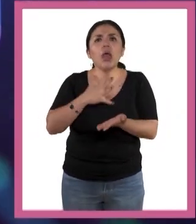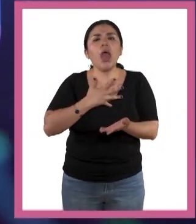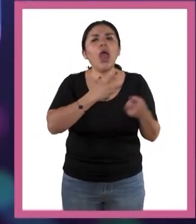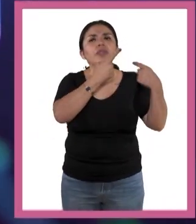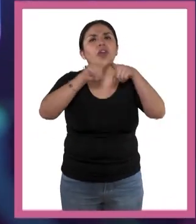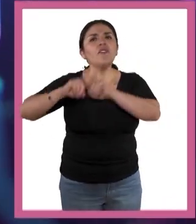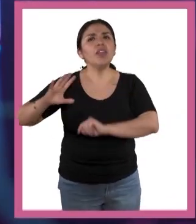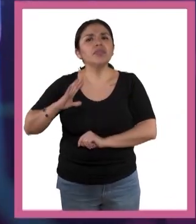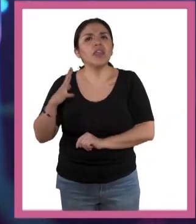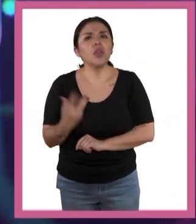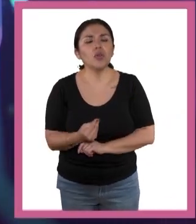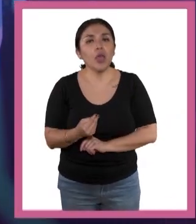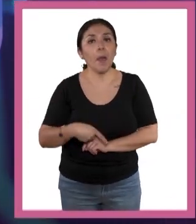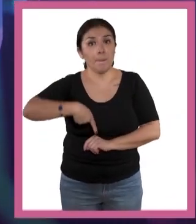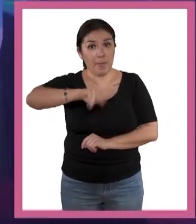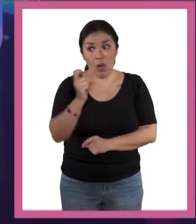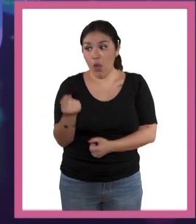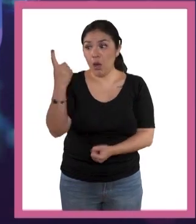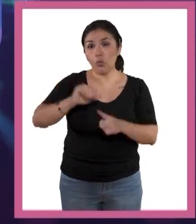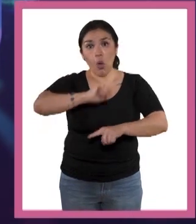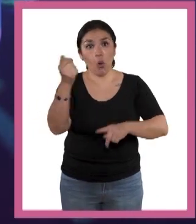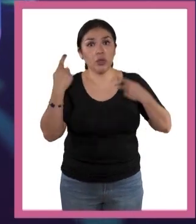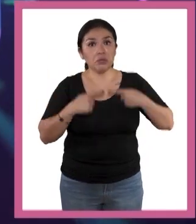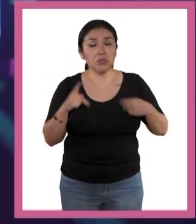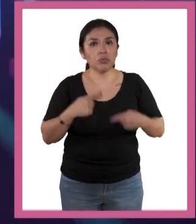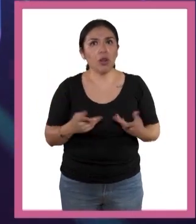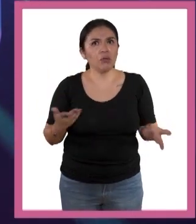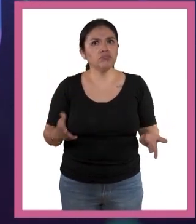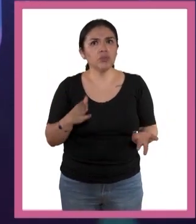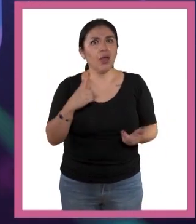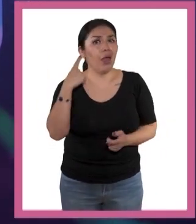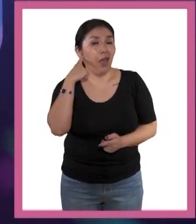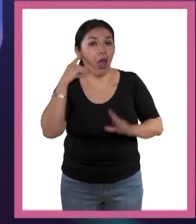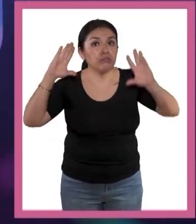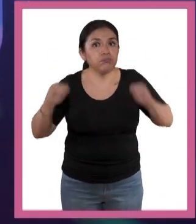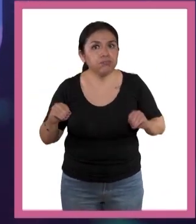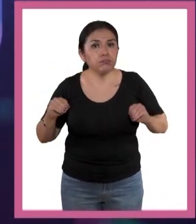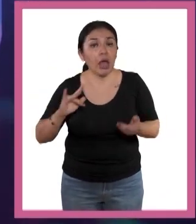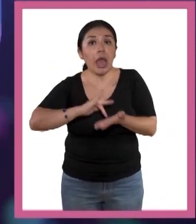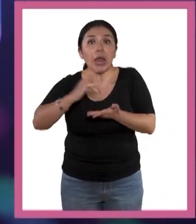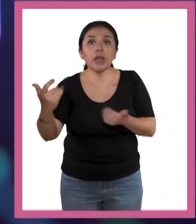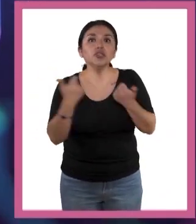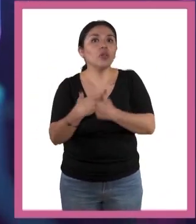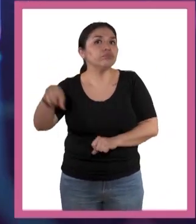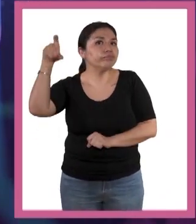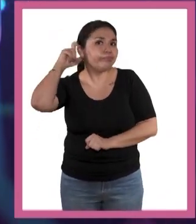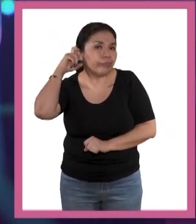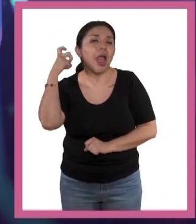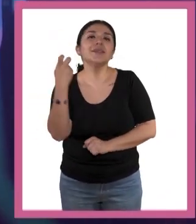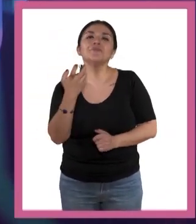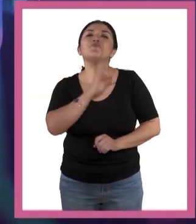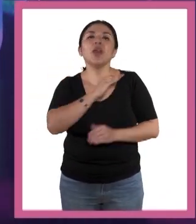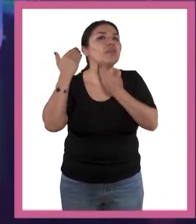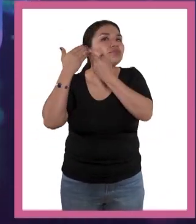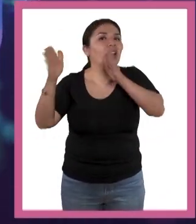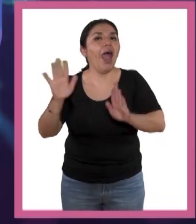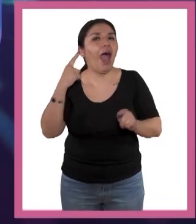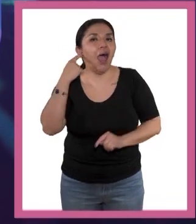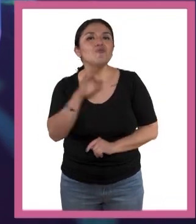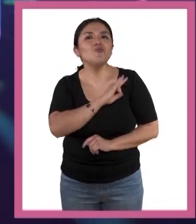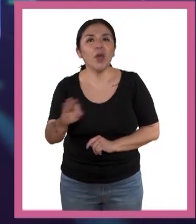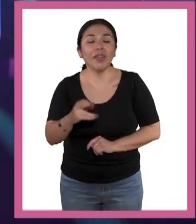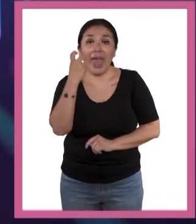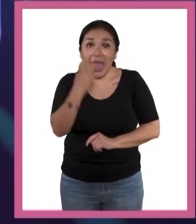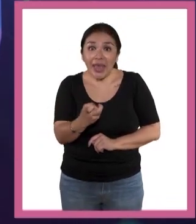tecnologías, pero ya hay personas que no podían escuchar y que gracias a implantes tecnológicos ya pueden escuchar. Y de